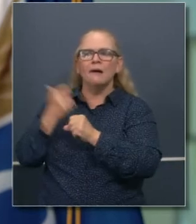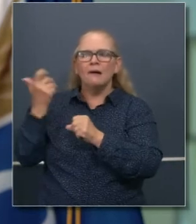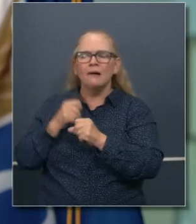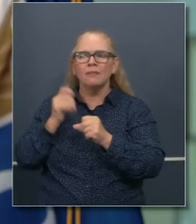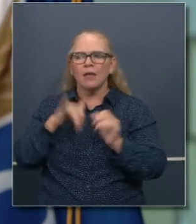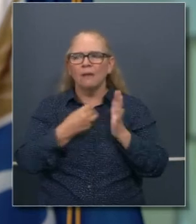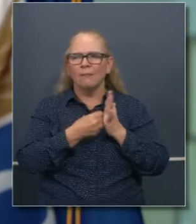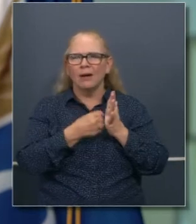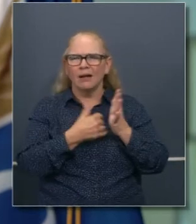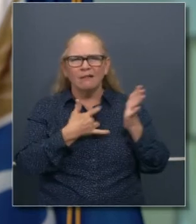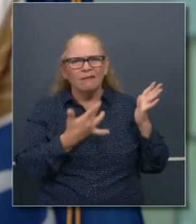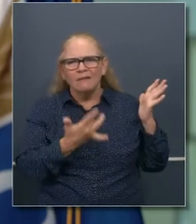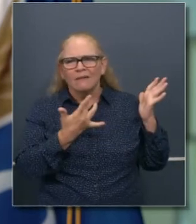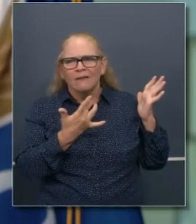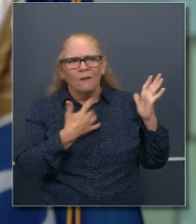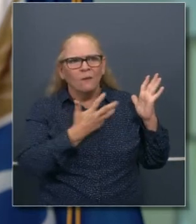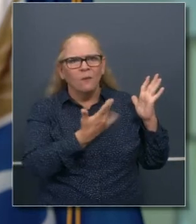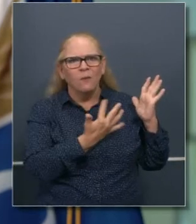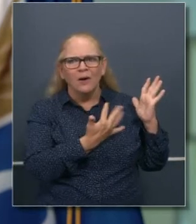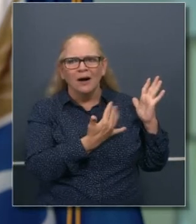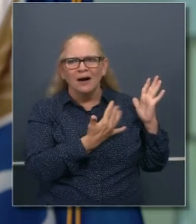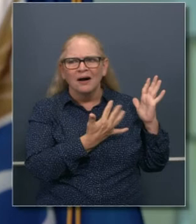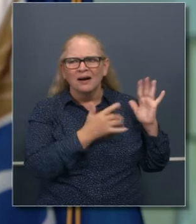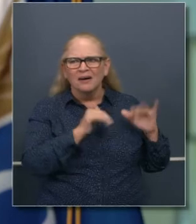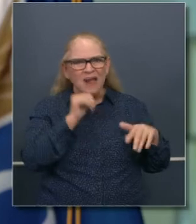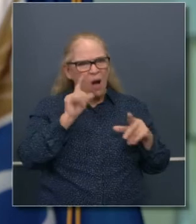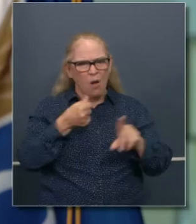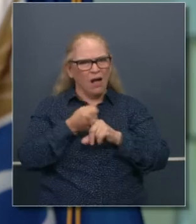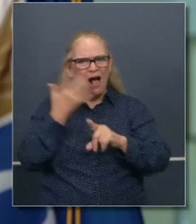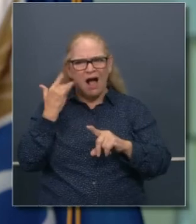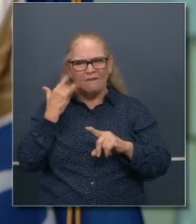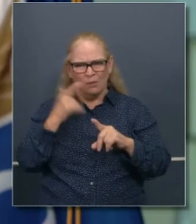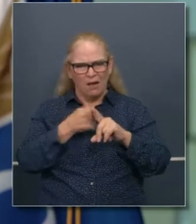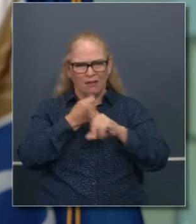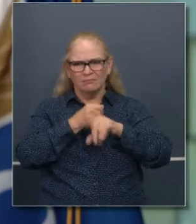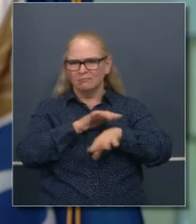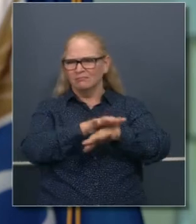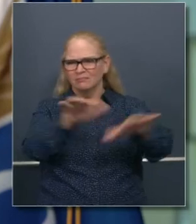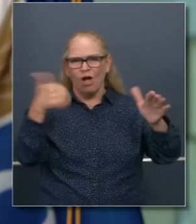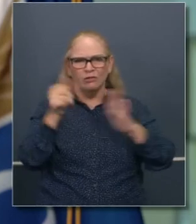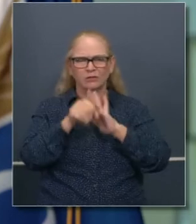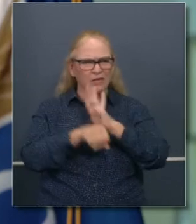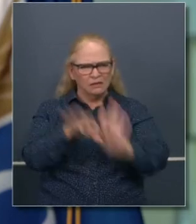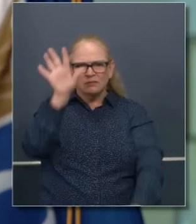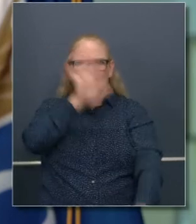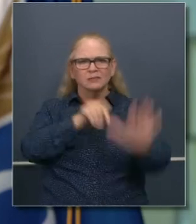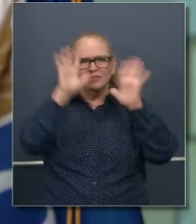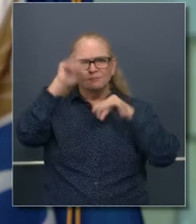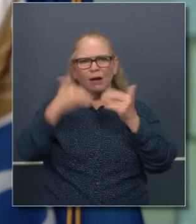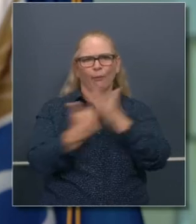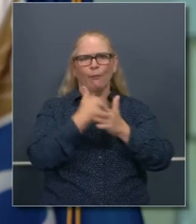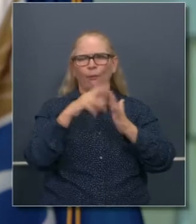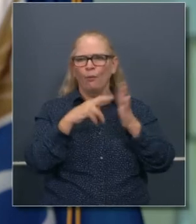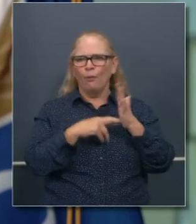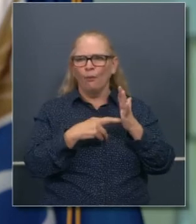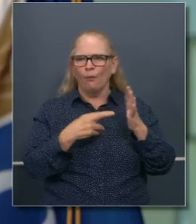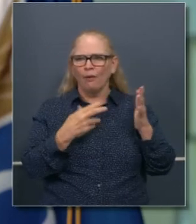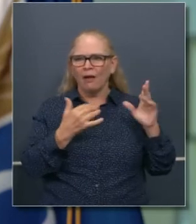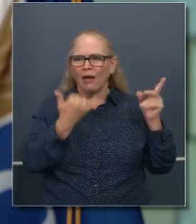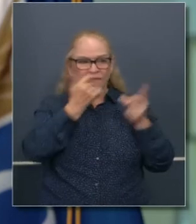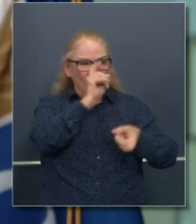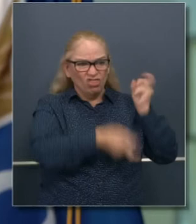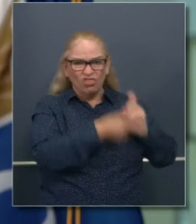sistemas tan anticuados, créanme, y California no es el único estado, créanme que eso lo que crea es un problema de retraso